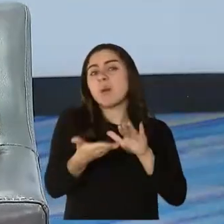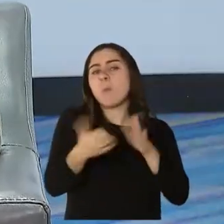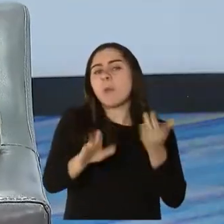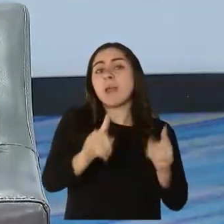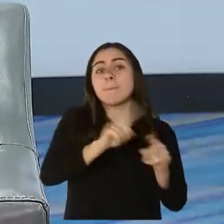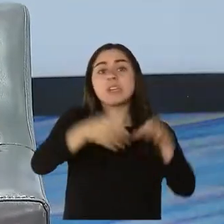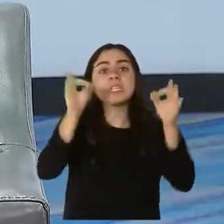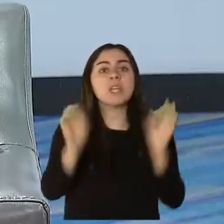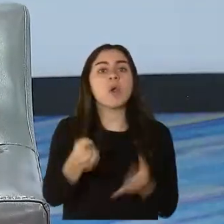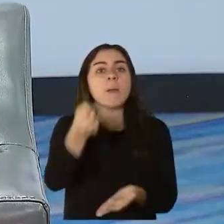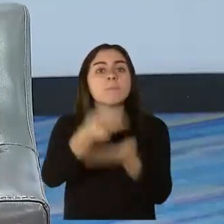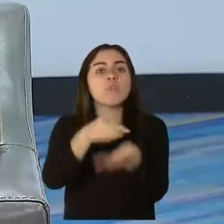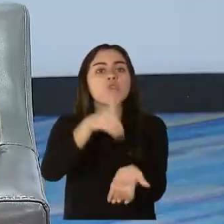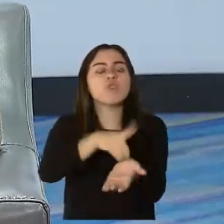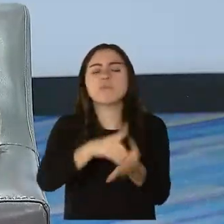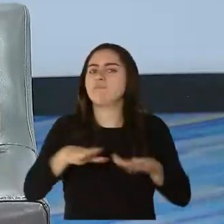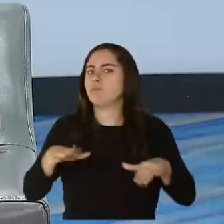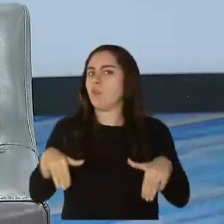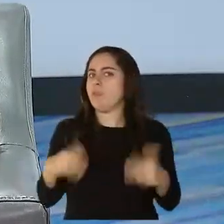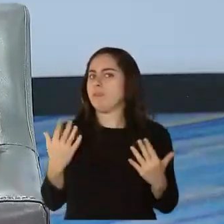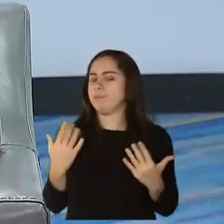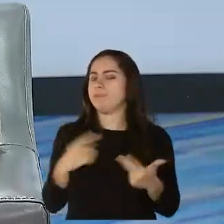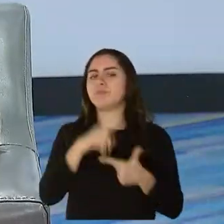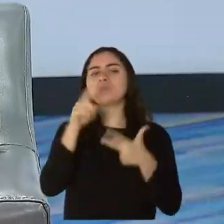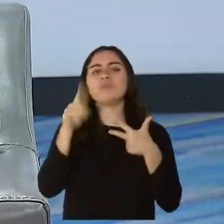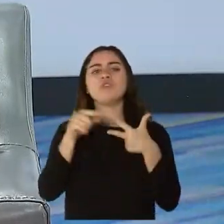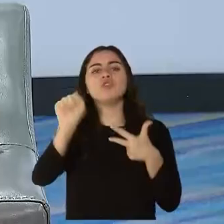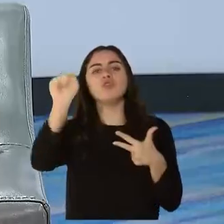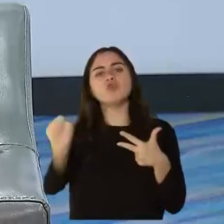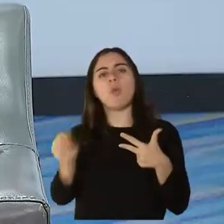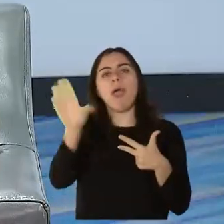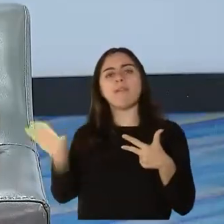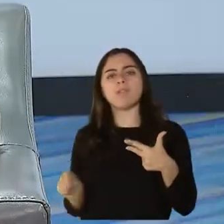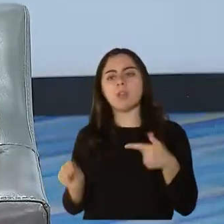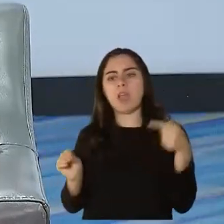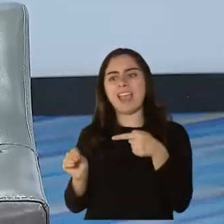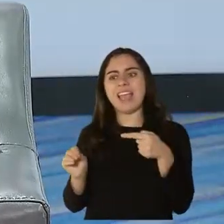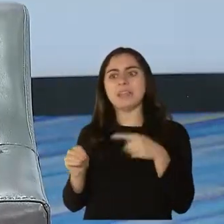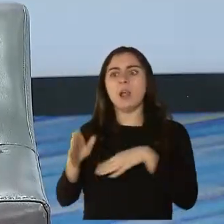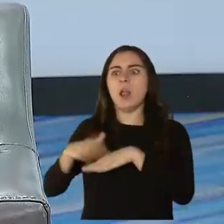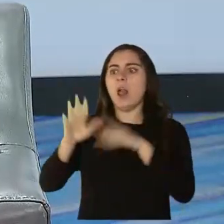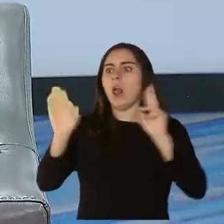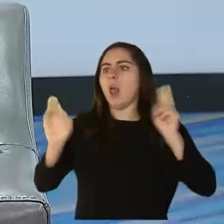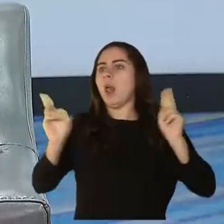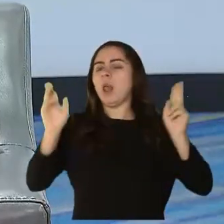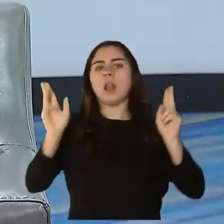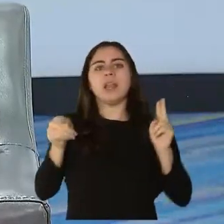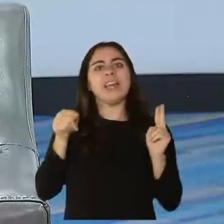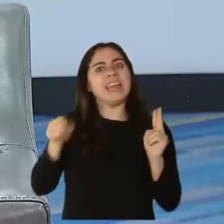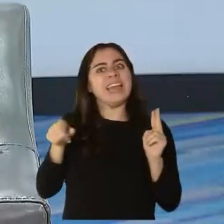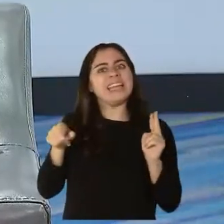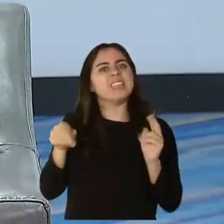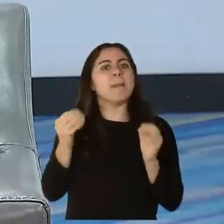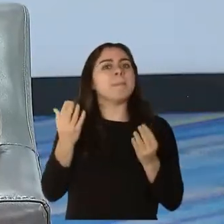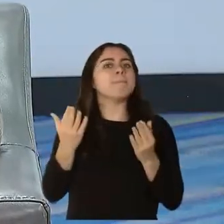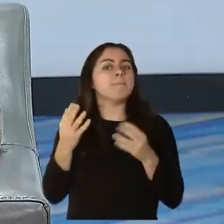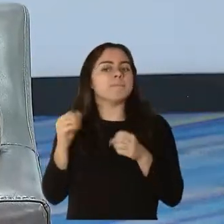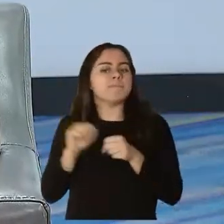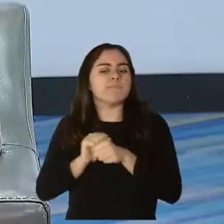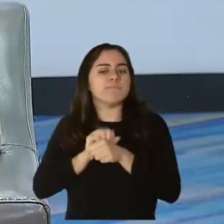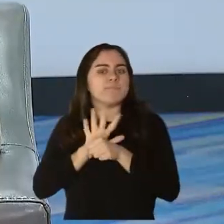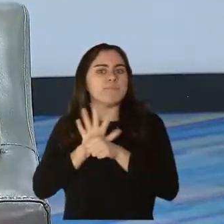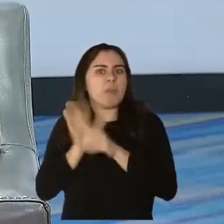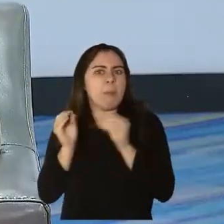que es la segunda que entra en alerta en estas últimas semanas, parece ser un poco más agresiva, más